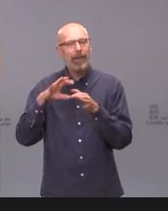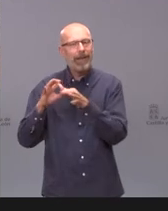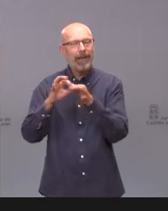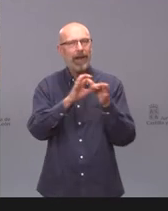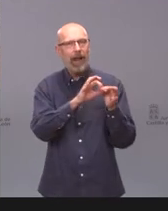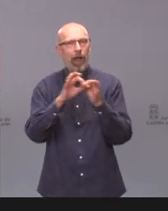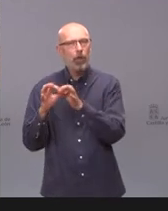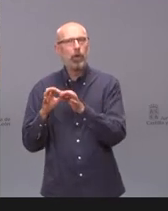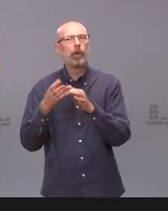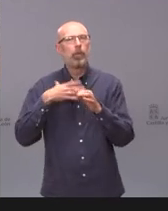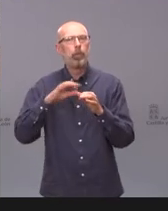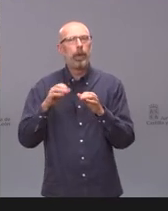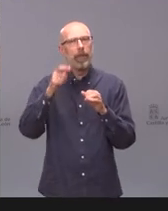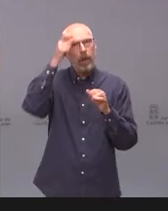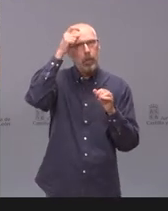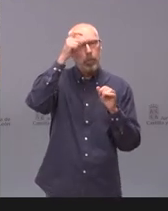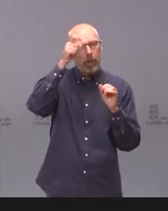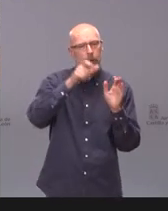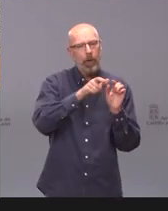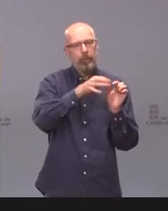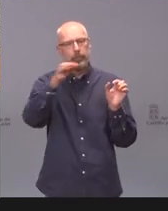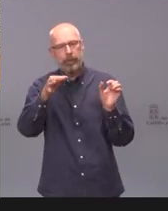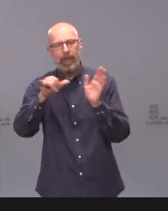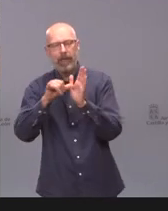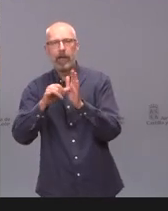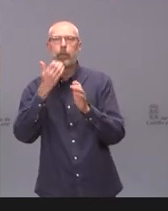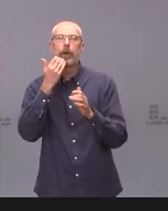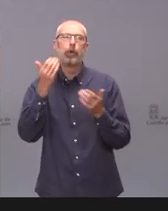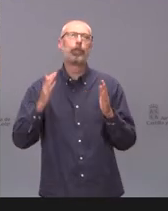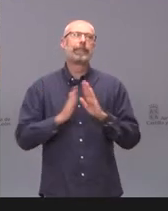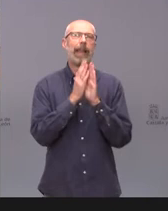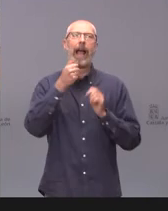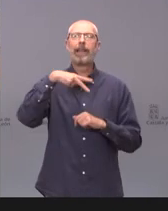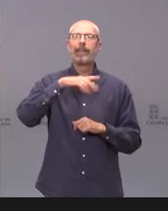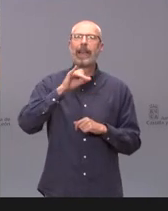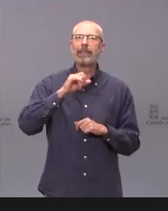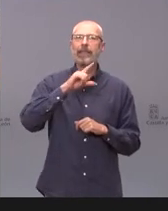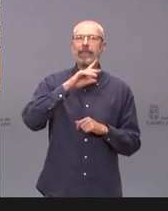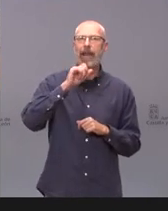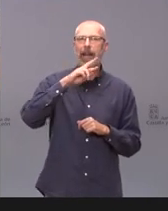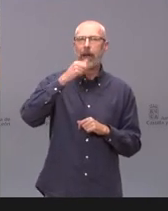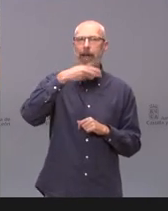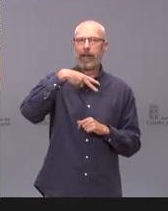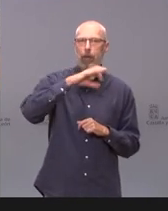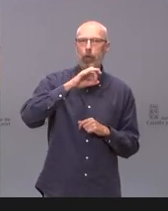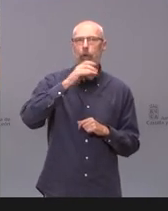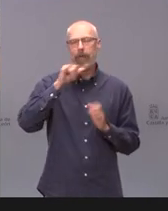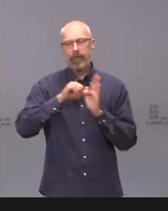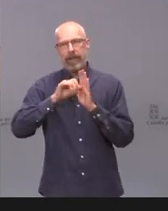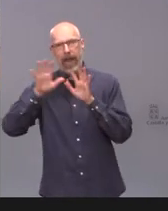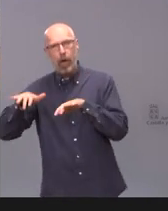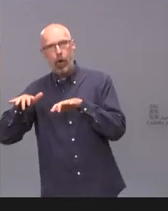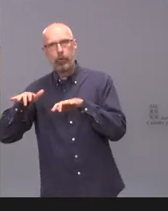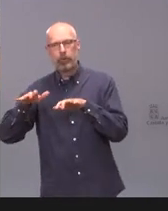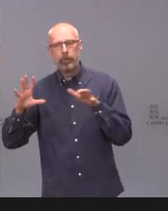distintos municipios. Estoy pensando en el caso de Solández del Rabanedo, la interrelación que hay con León por ser tan cercano. Y luego otra cuestión